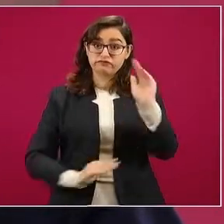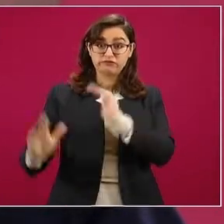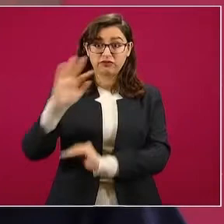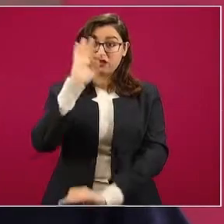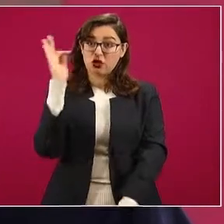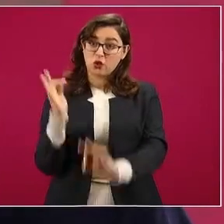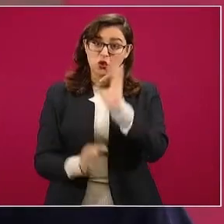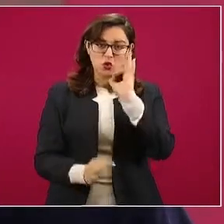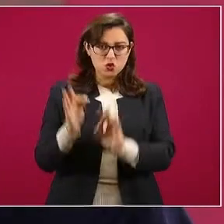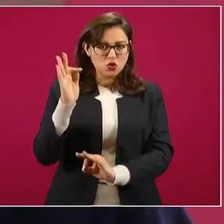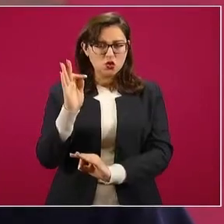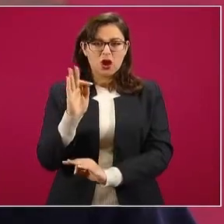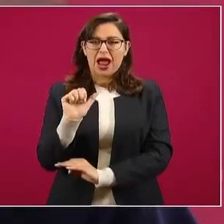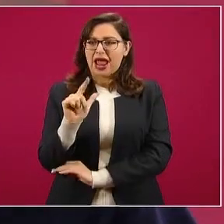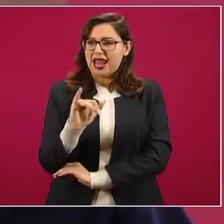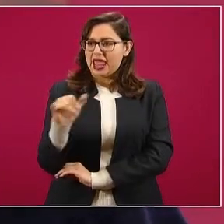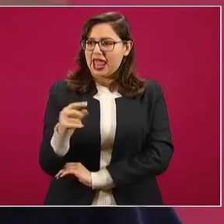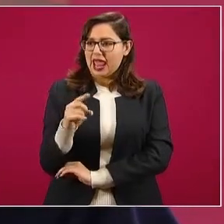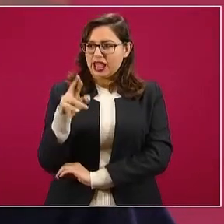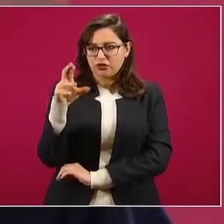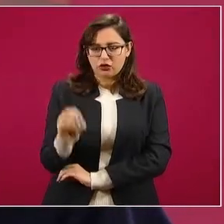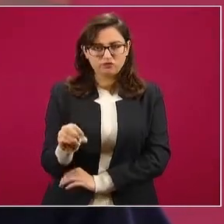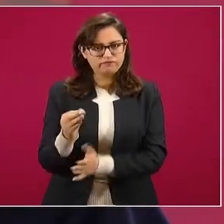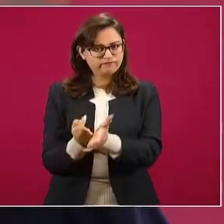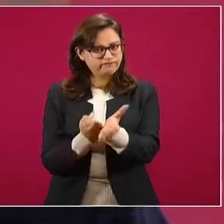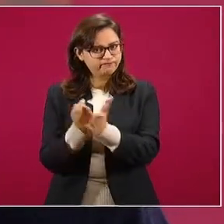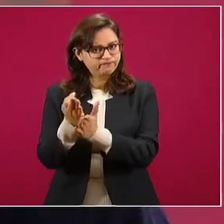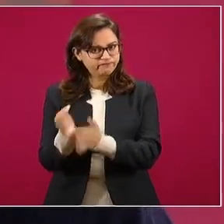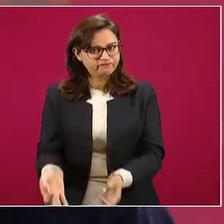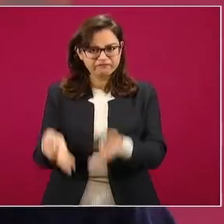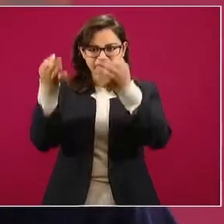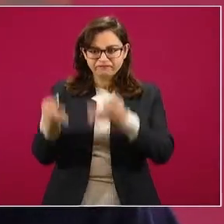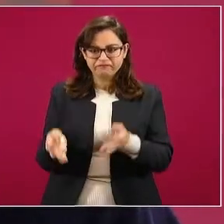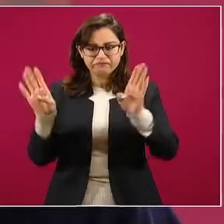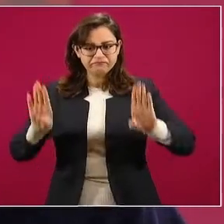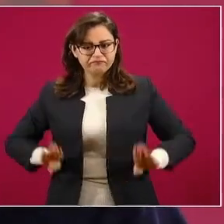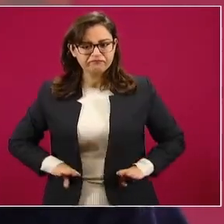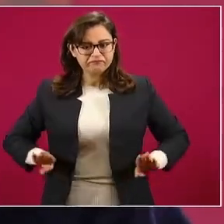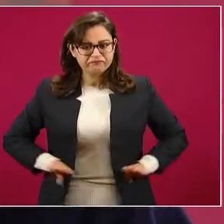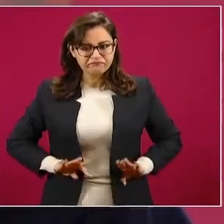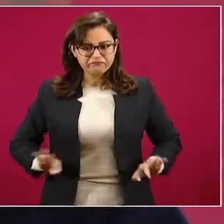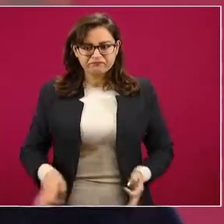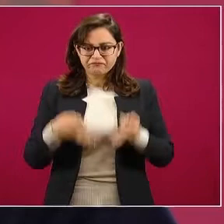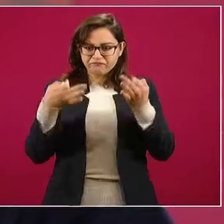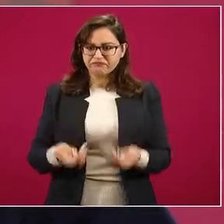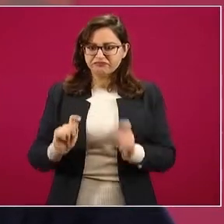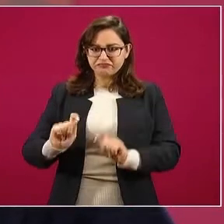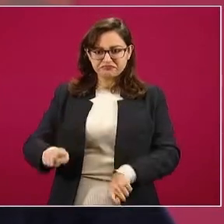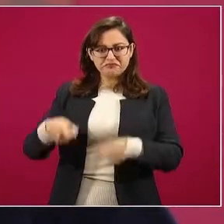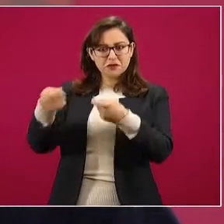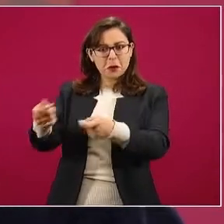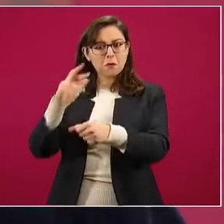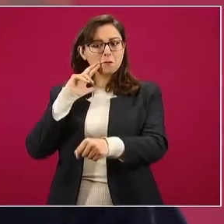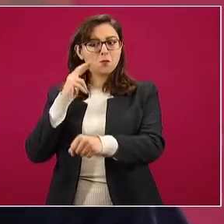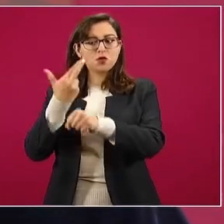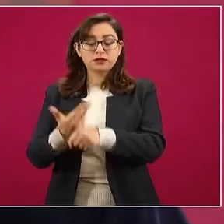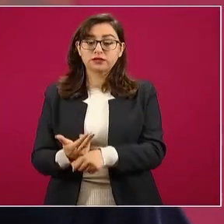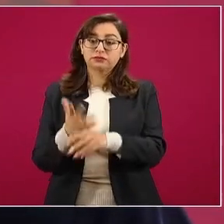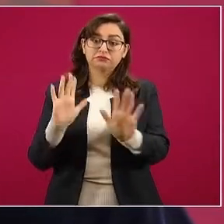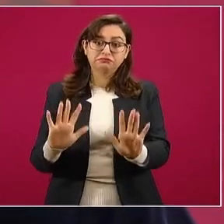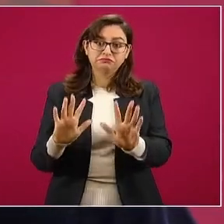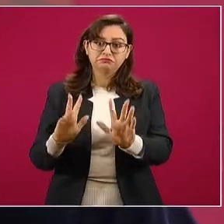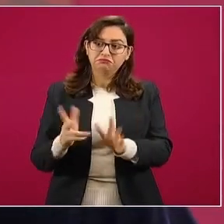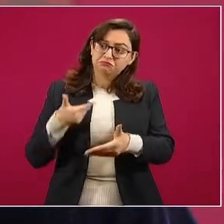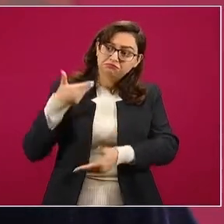él tiene a su cargo atender este caso y otros y hay que esperar